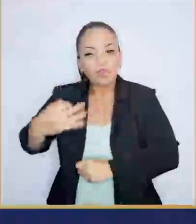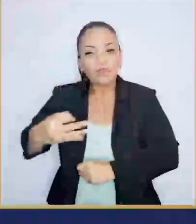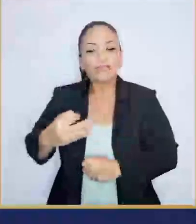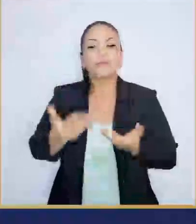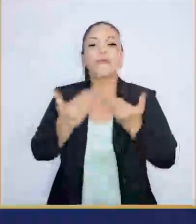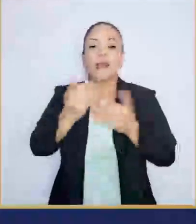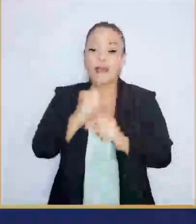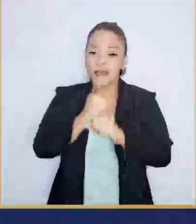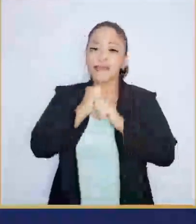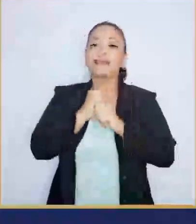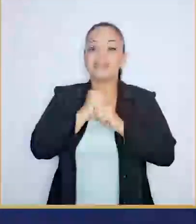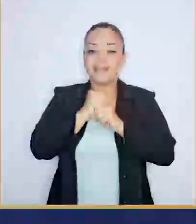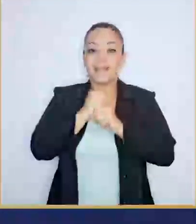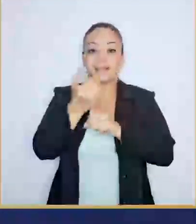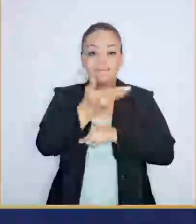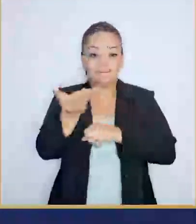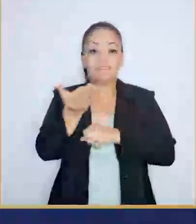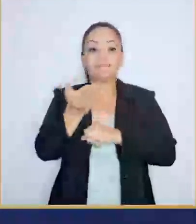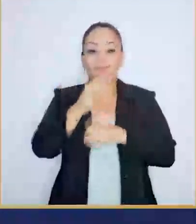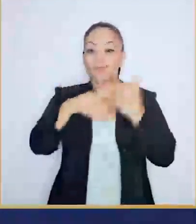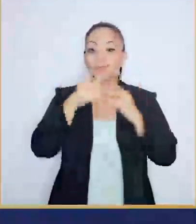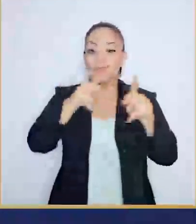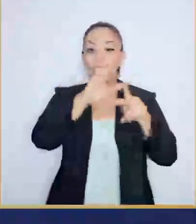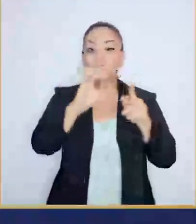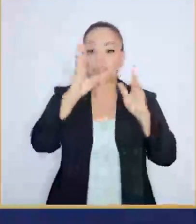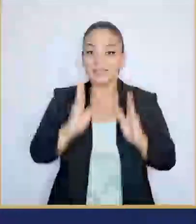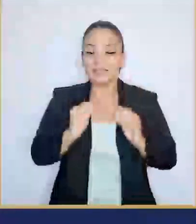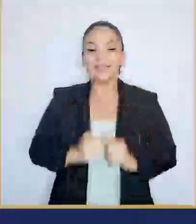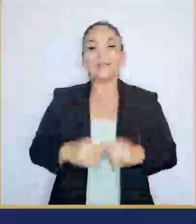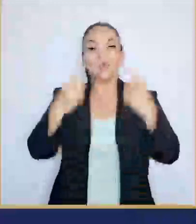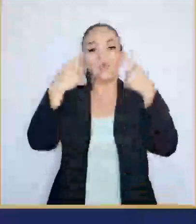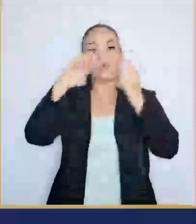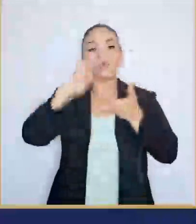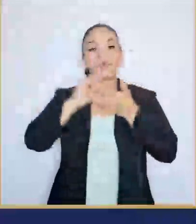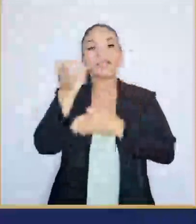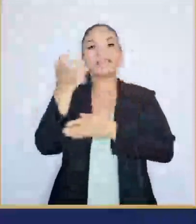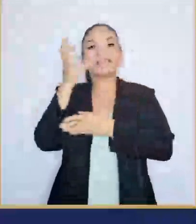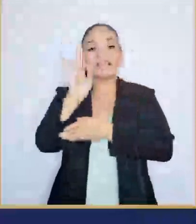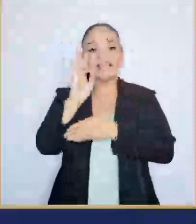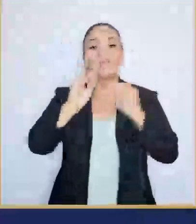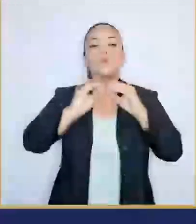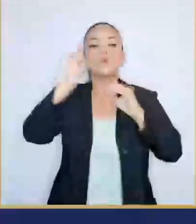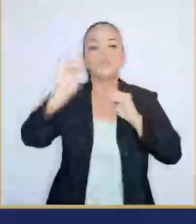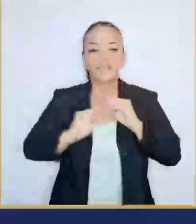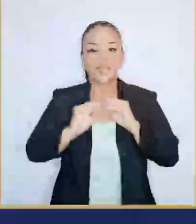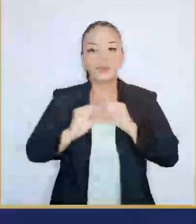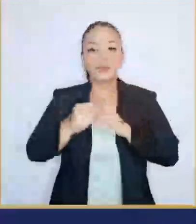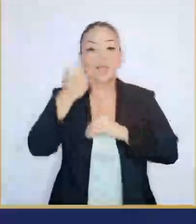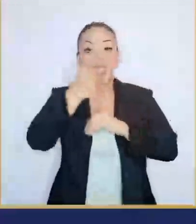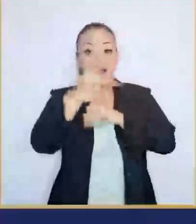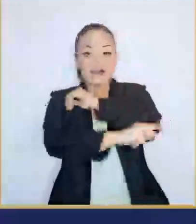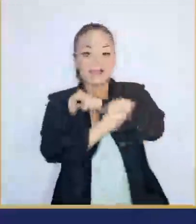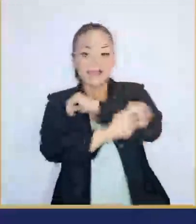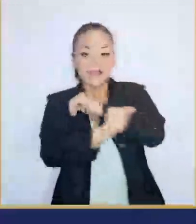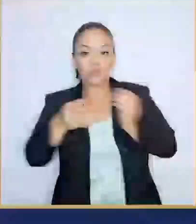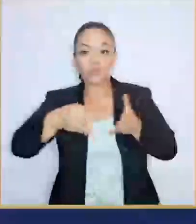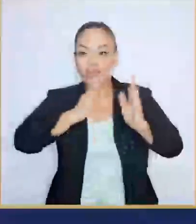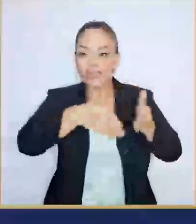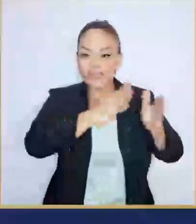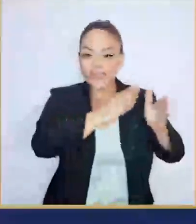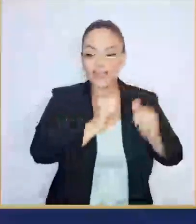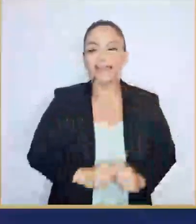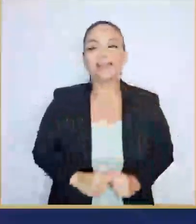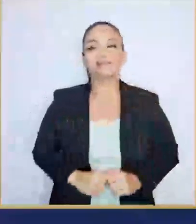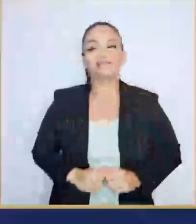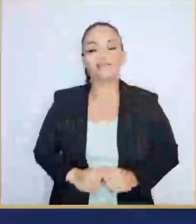para garantizar la seguridad de los costarricenses Logramos reducir en un 17% los asaltos en vía pública